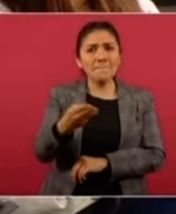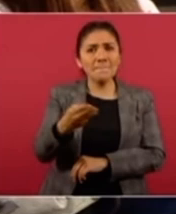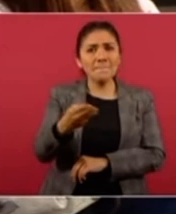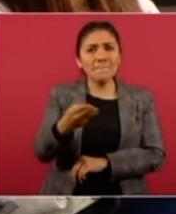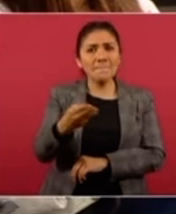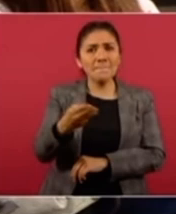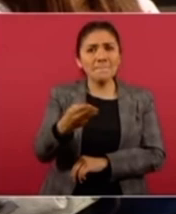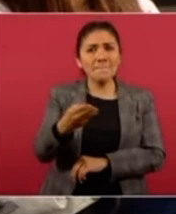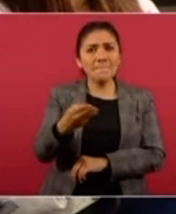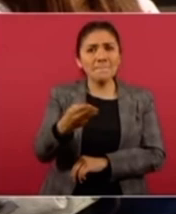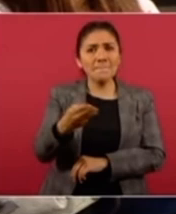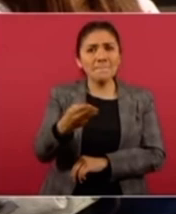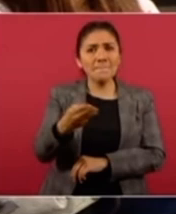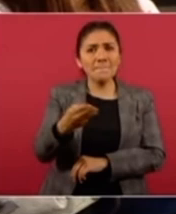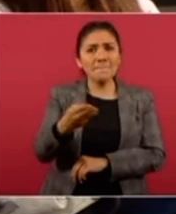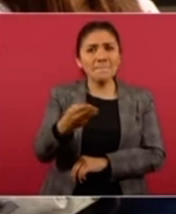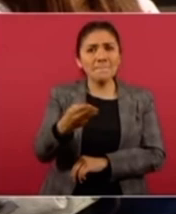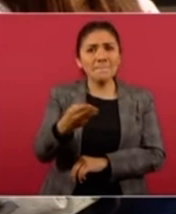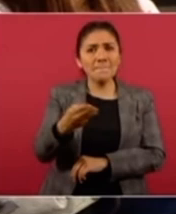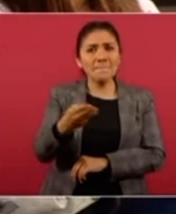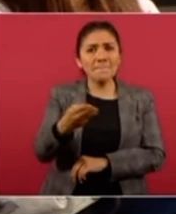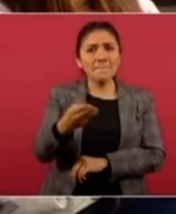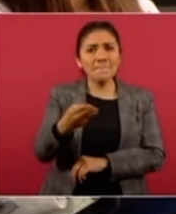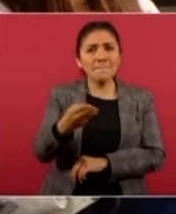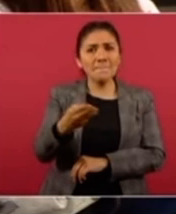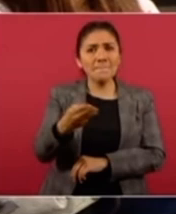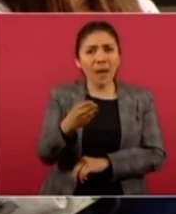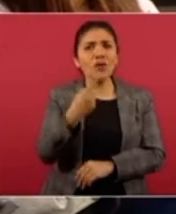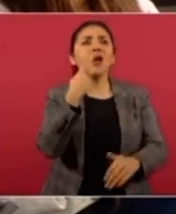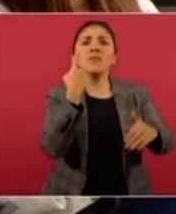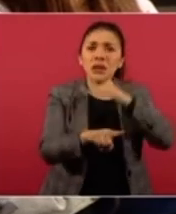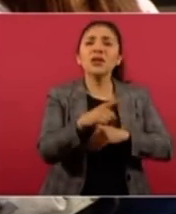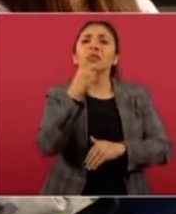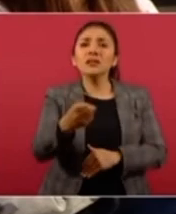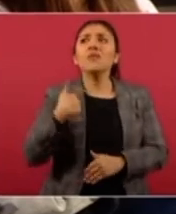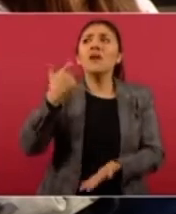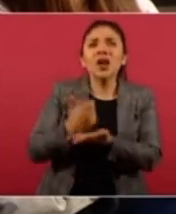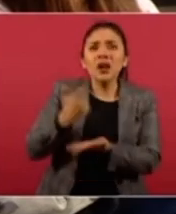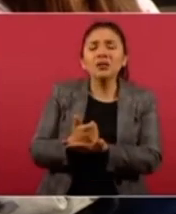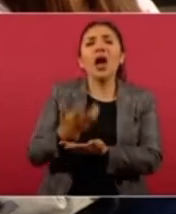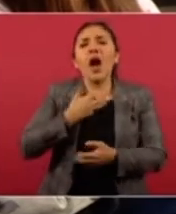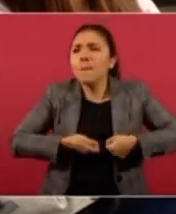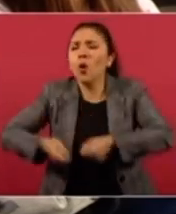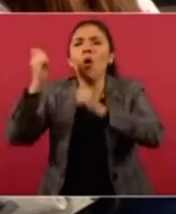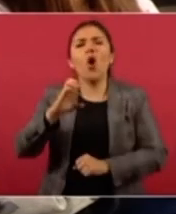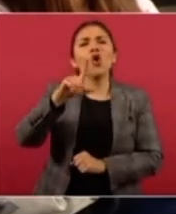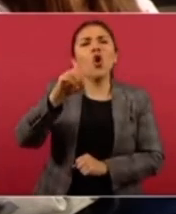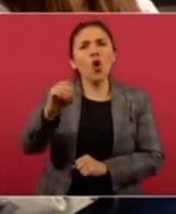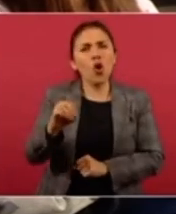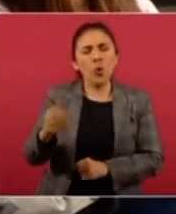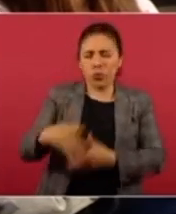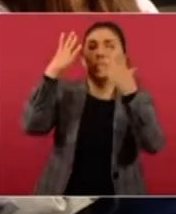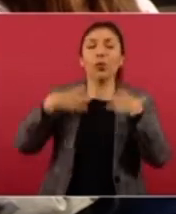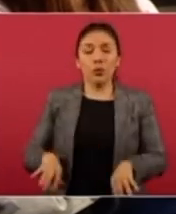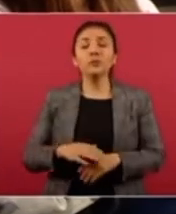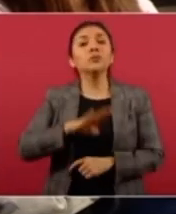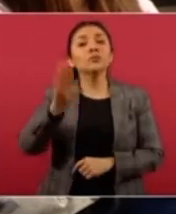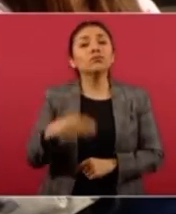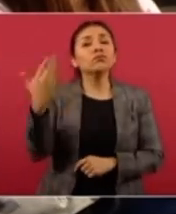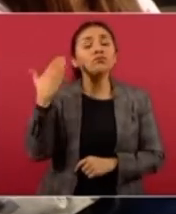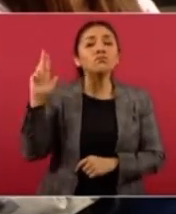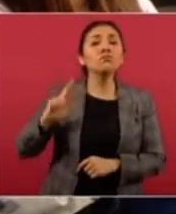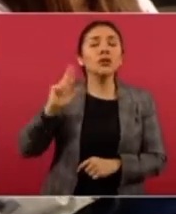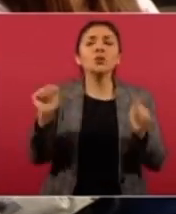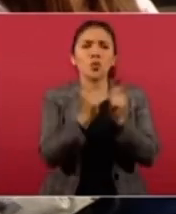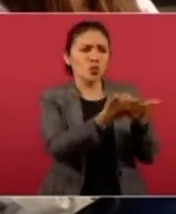hombre le van a seguir aplaudiendo. La muerte también había sido atacada con cloro y murió el martes después de haber sido, de que le rociaron